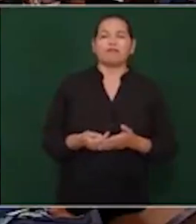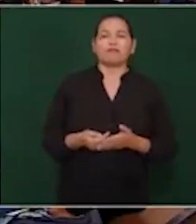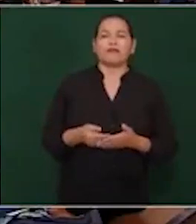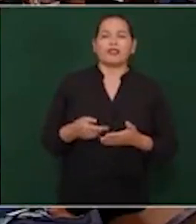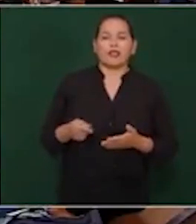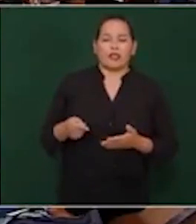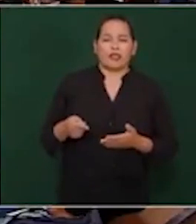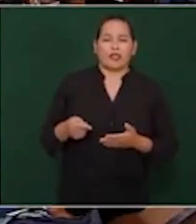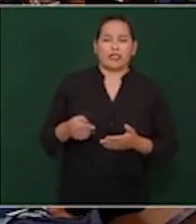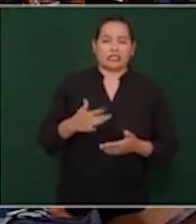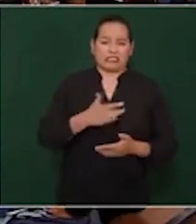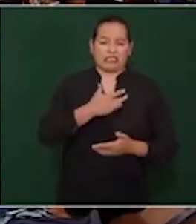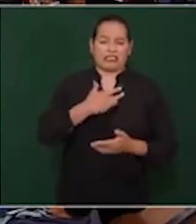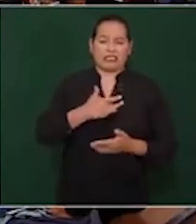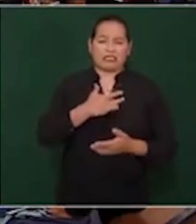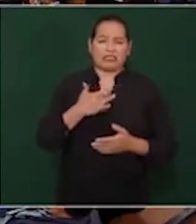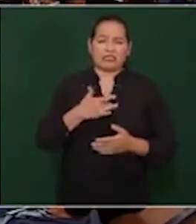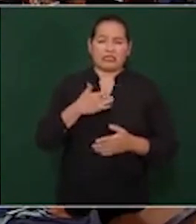invadidos